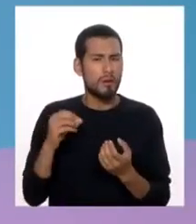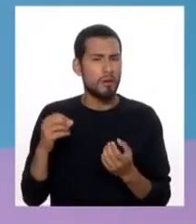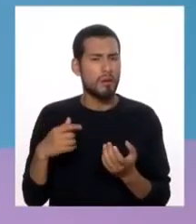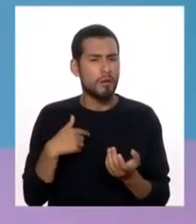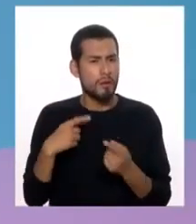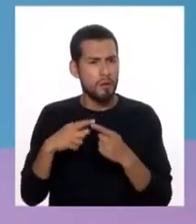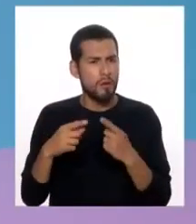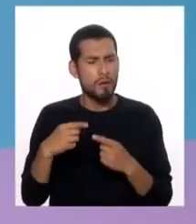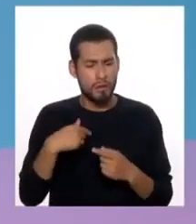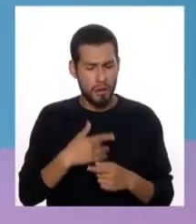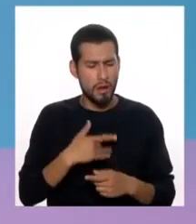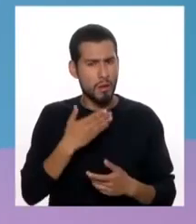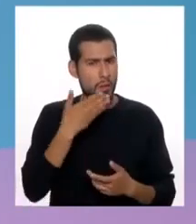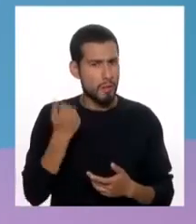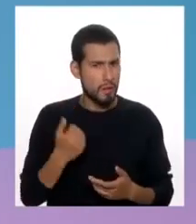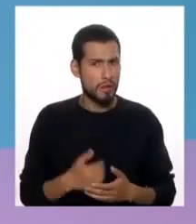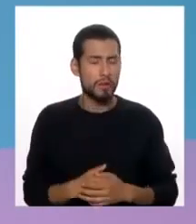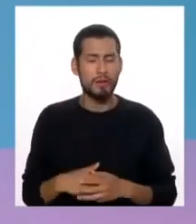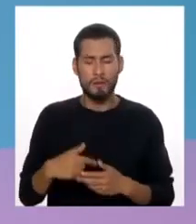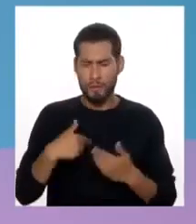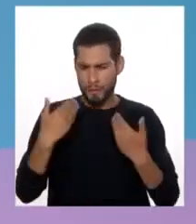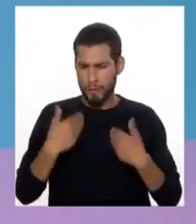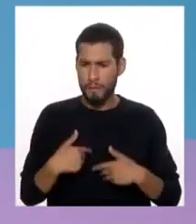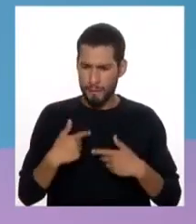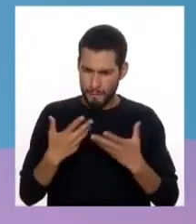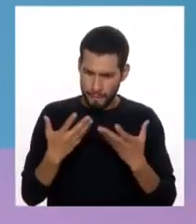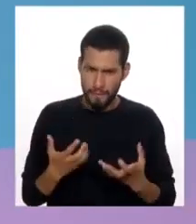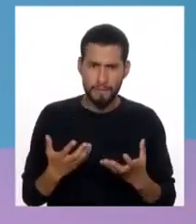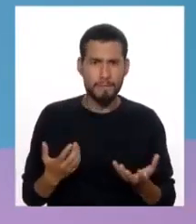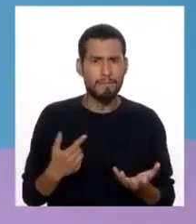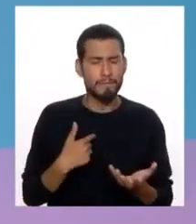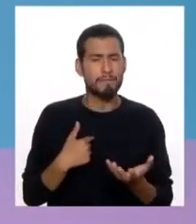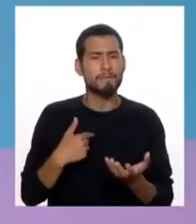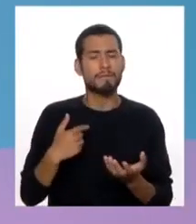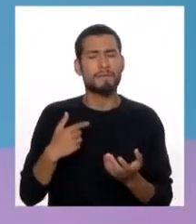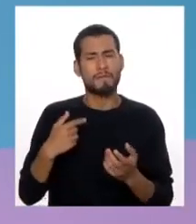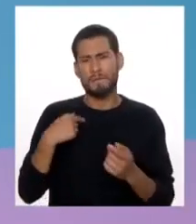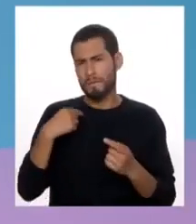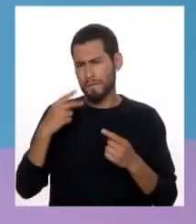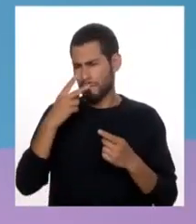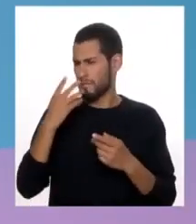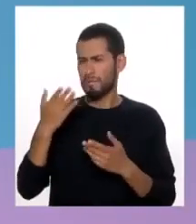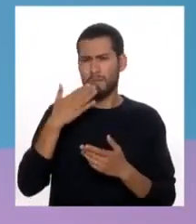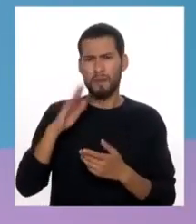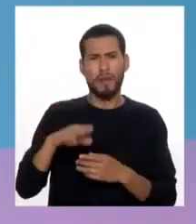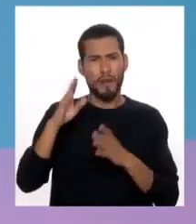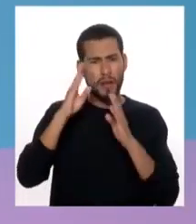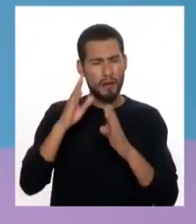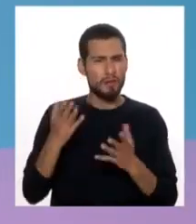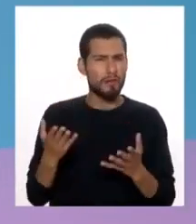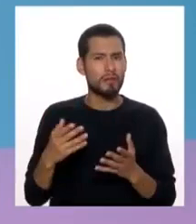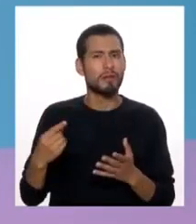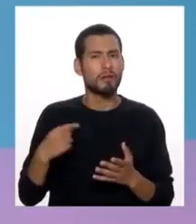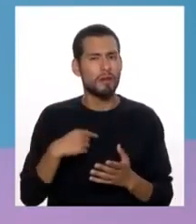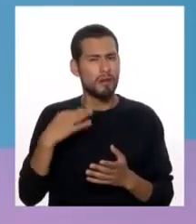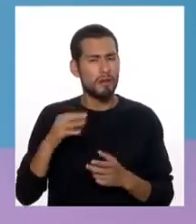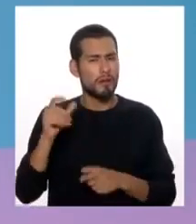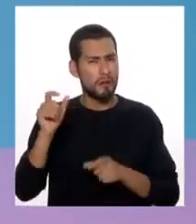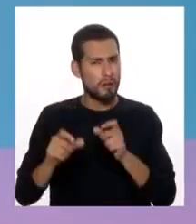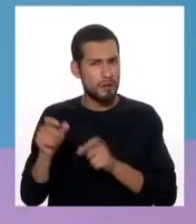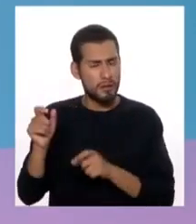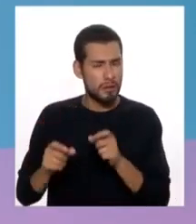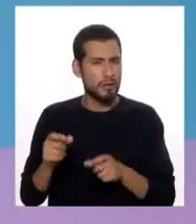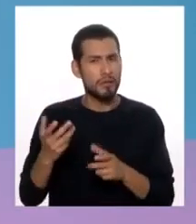haga sentir un poco mejor. Yo pongo de mi parte. Eso es lo que yo discrepo. La atención es mala, entonces siempre va a haber gente